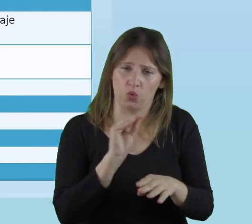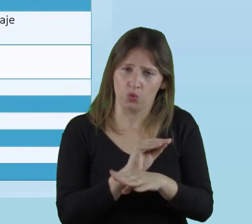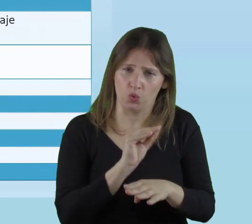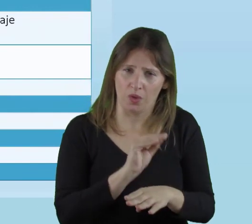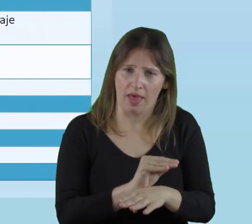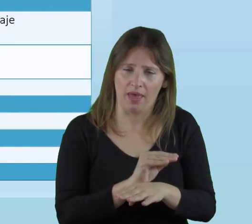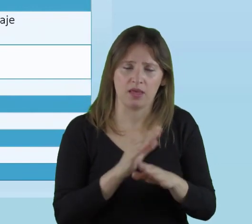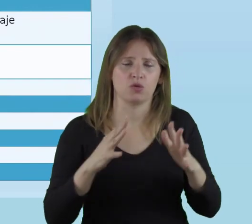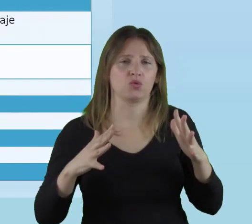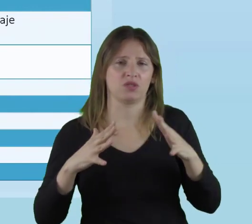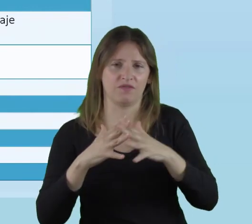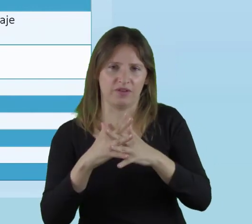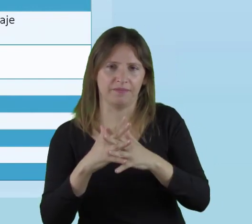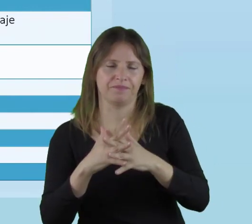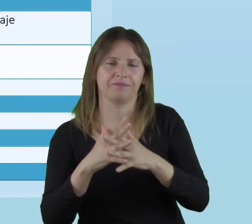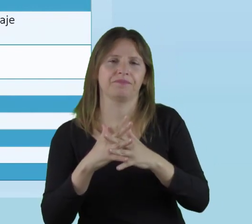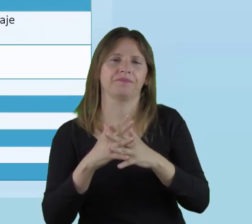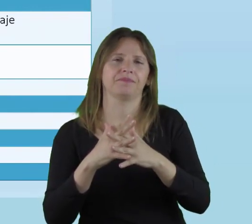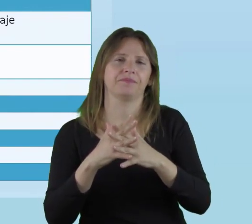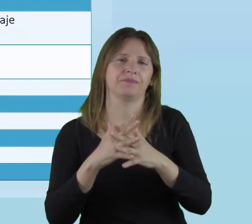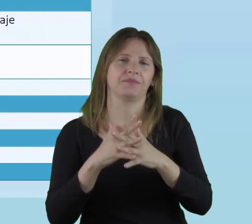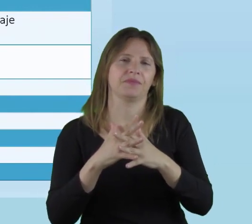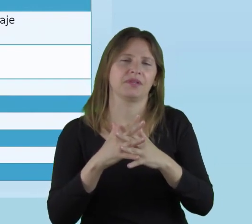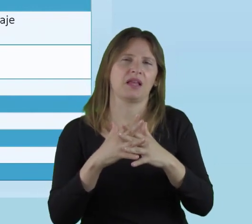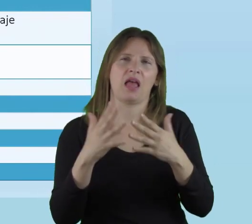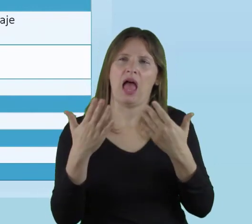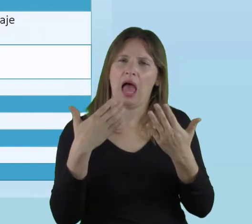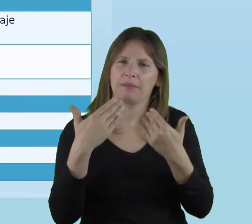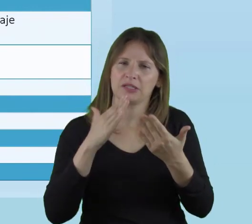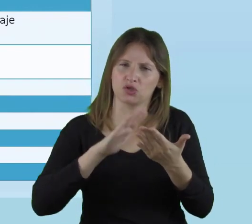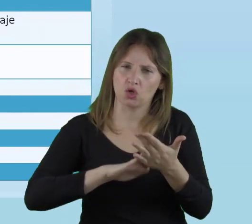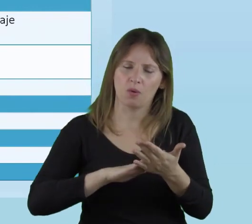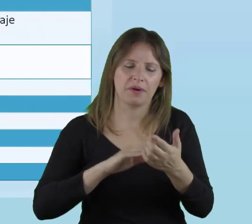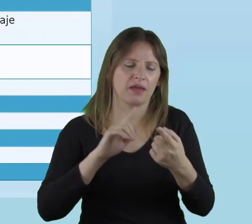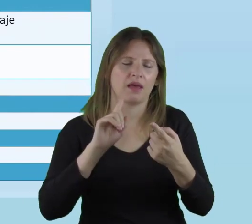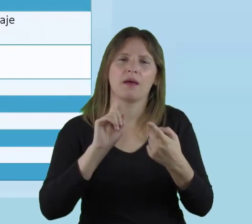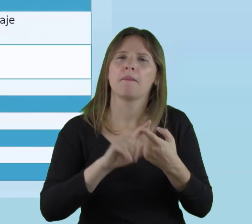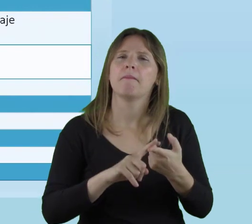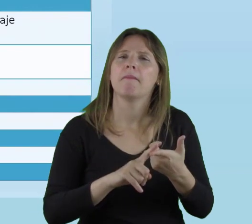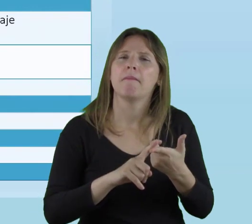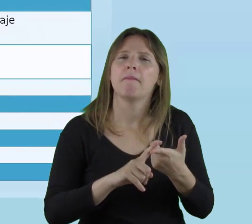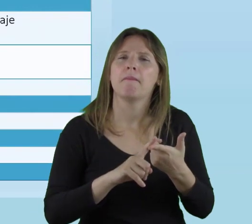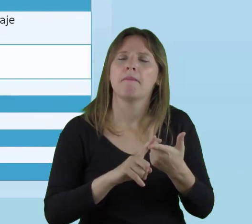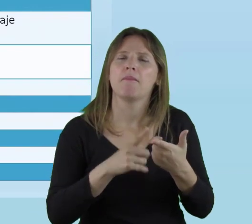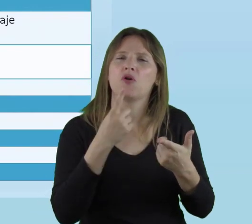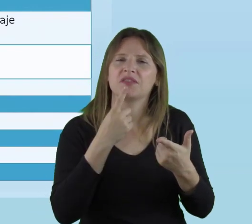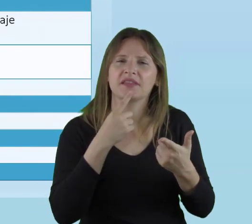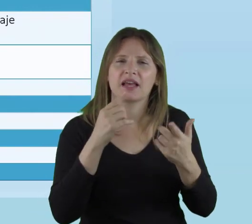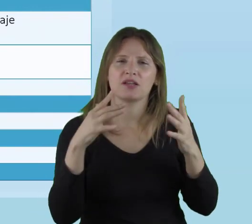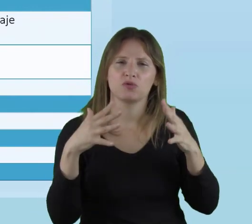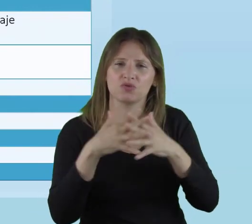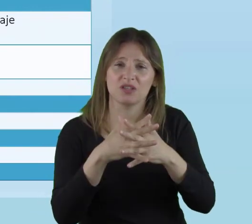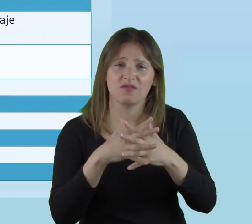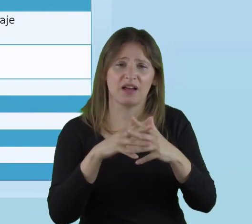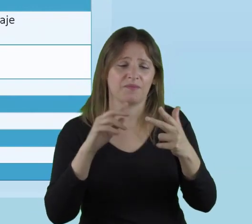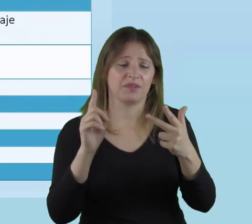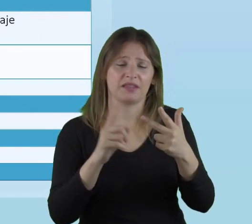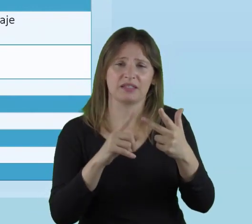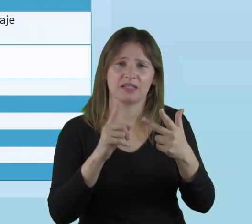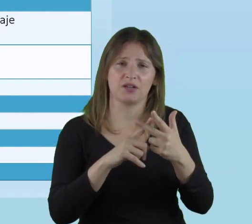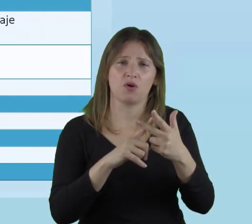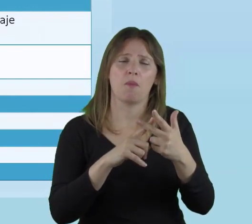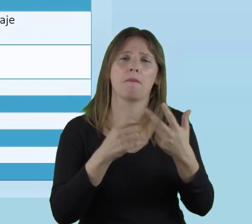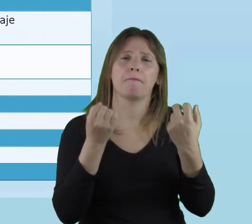de las culturas inclusivas, de las políticas inclusivas y de las prácticas